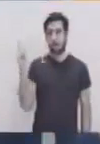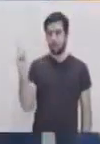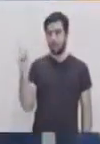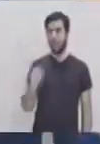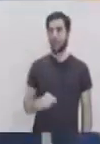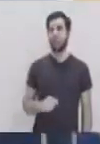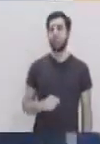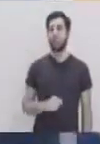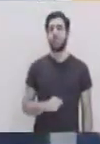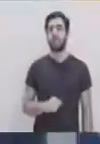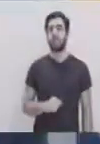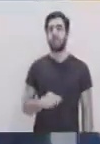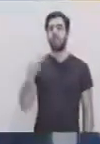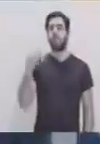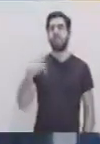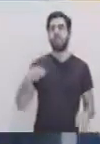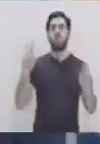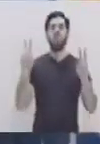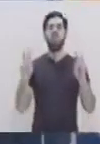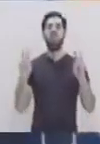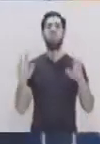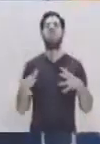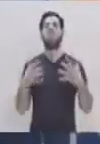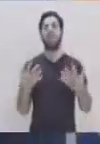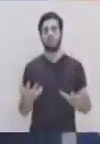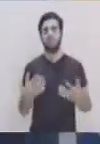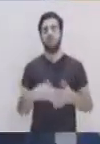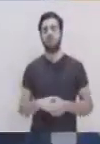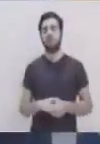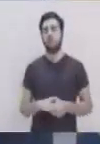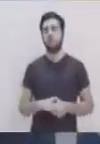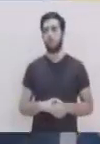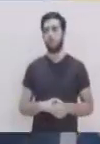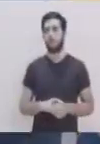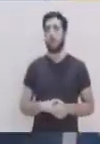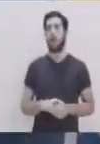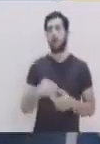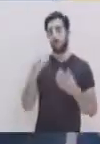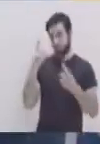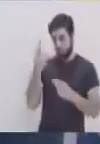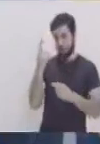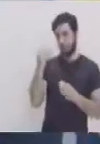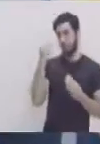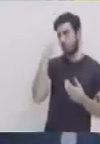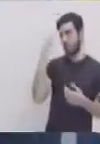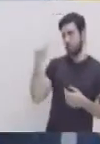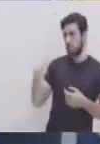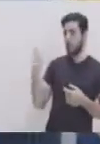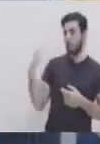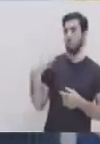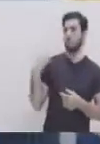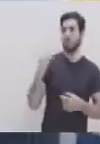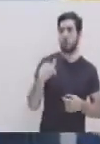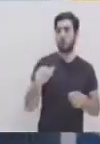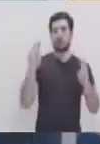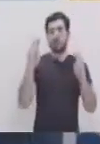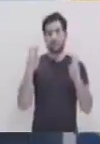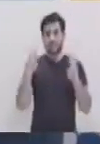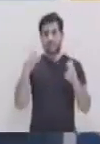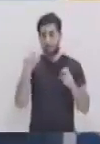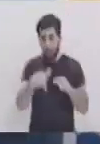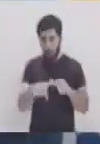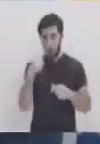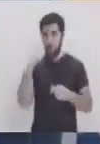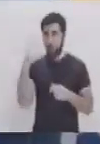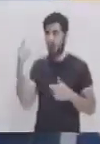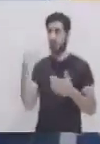María Alejandra, un placer tenerla por acá. ¿Cuál es el tema que vamos a desarrollar hoy? Agradezco la oportunidad de poder dar a conocer este tema, que es muy actual